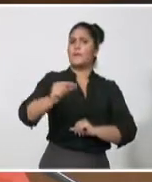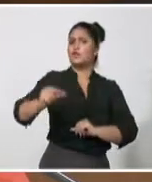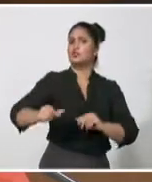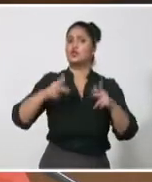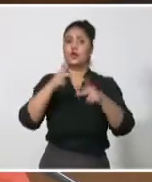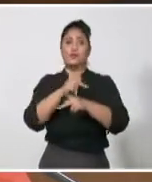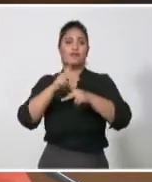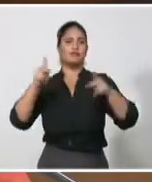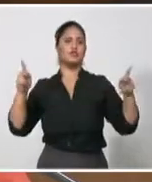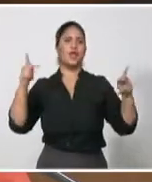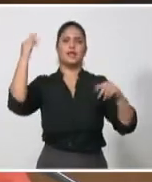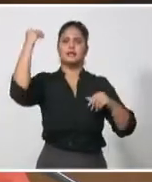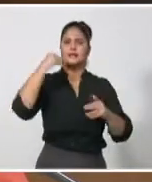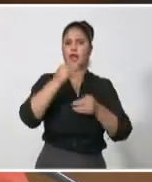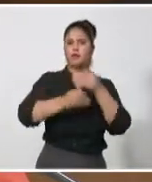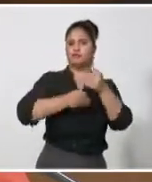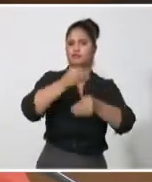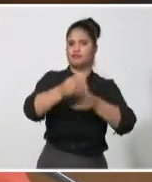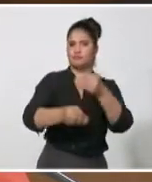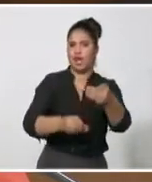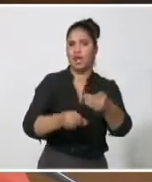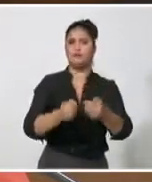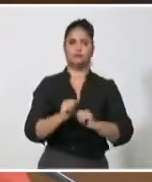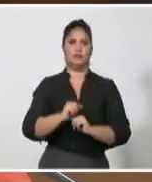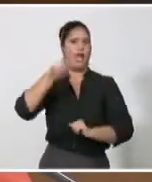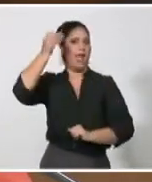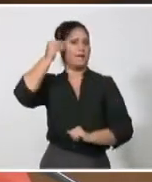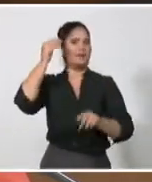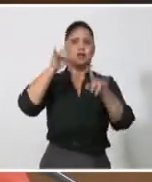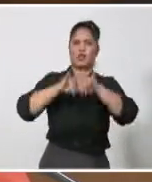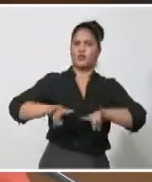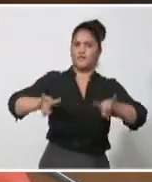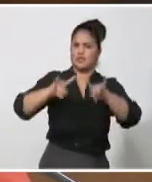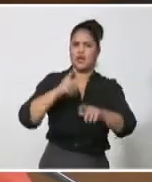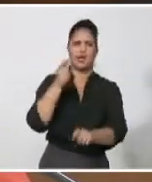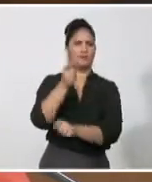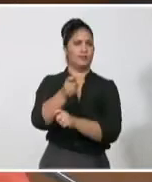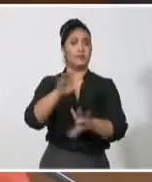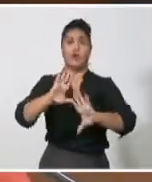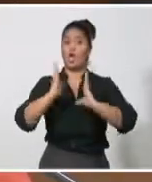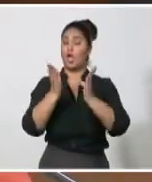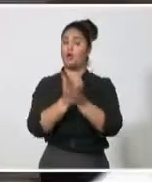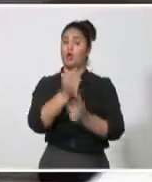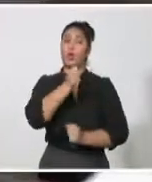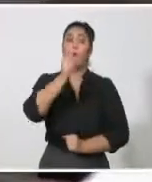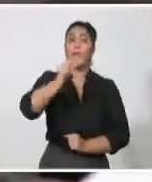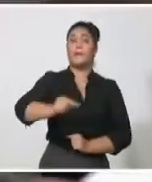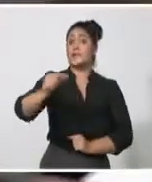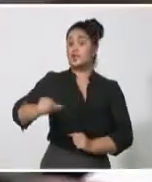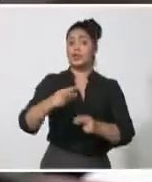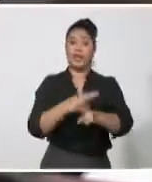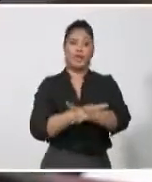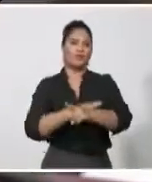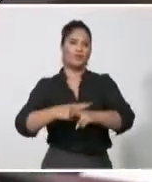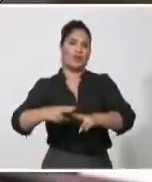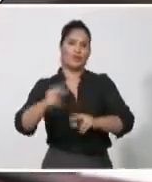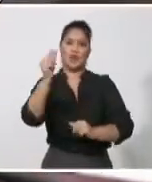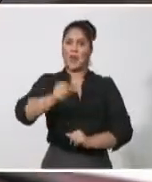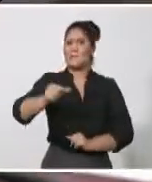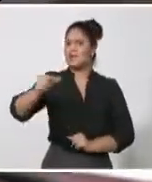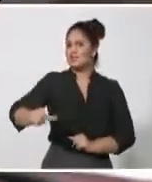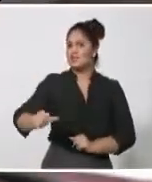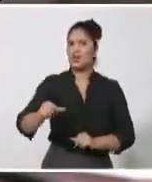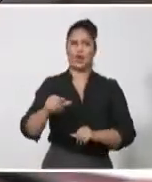posibilidad de generar equipos multidisciplinarios para trabajar los periodistas, los historiadores, los cientistas sociales, los